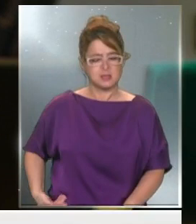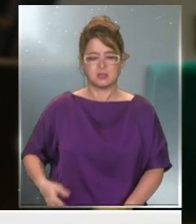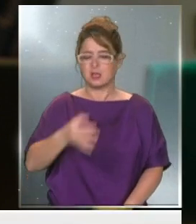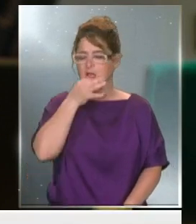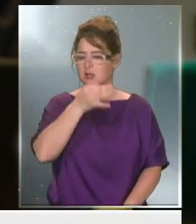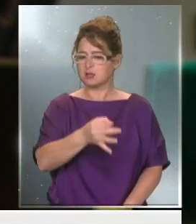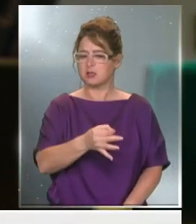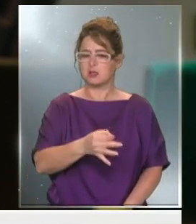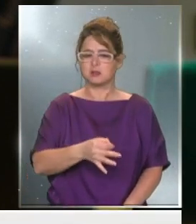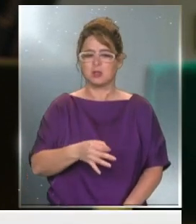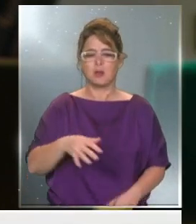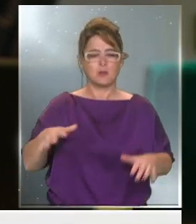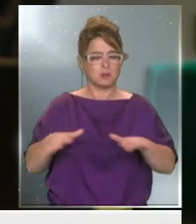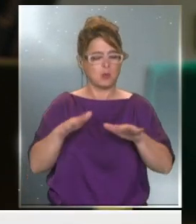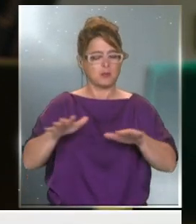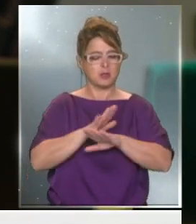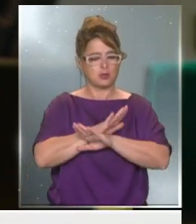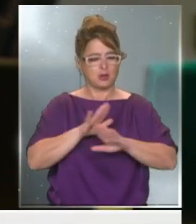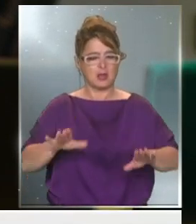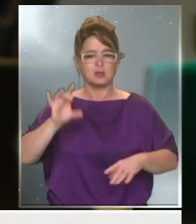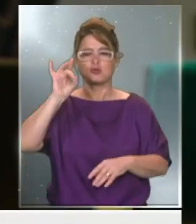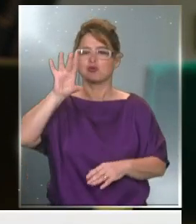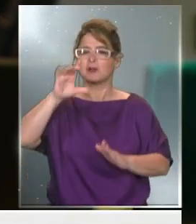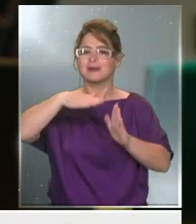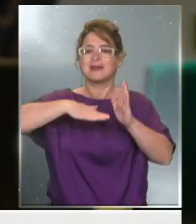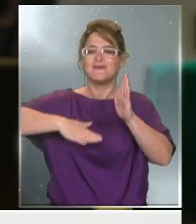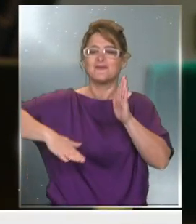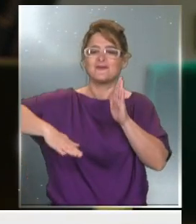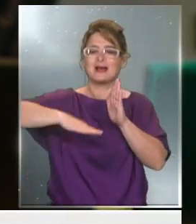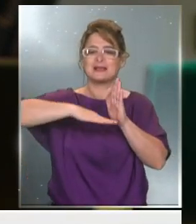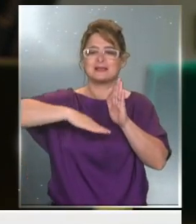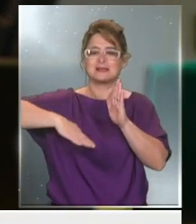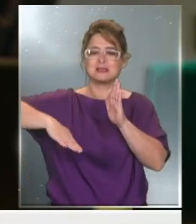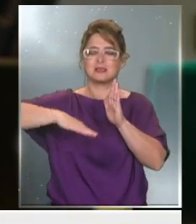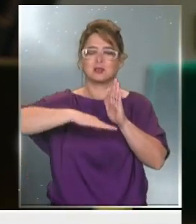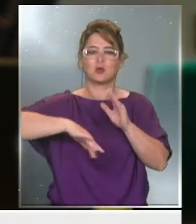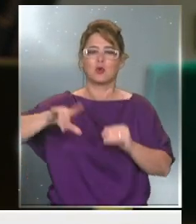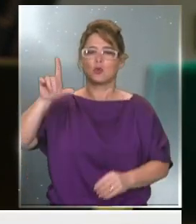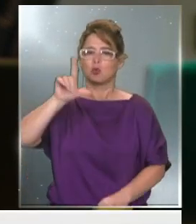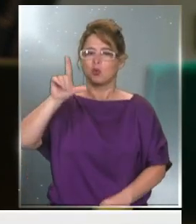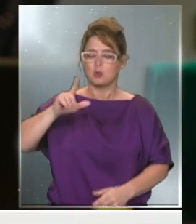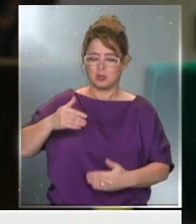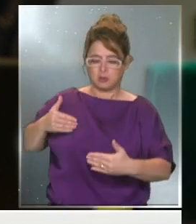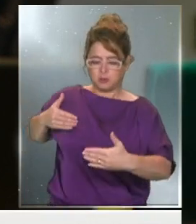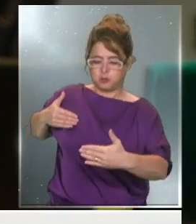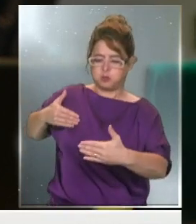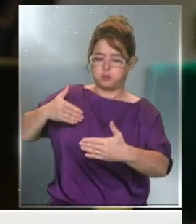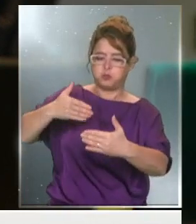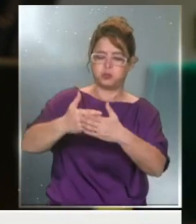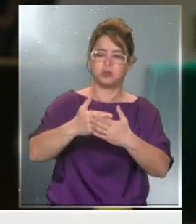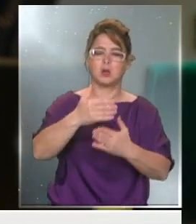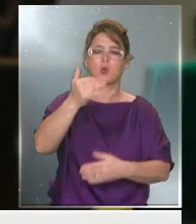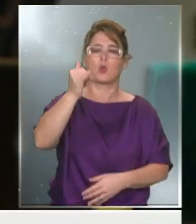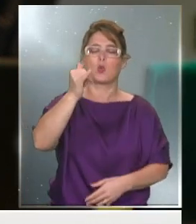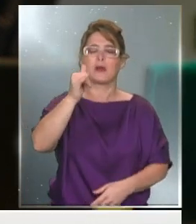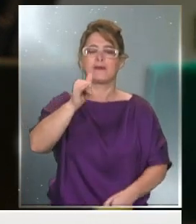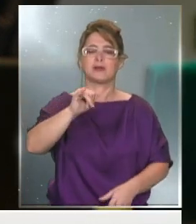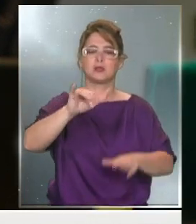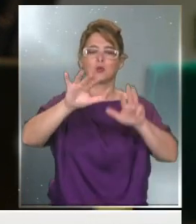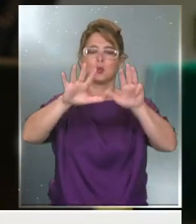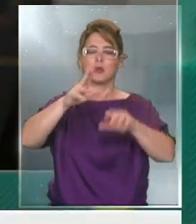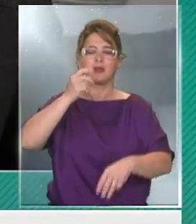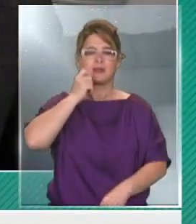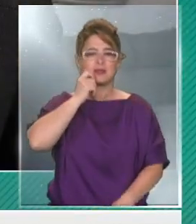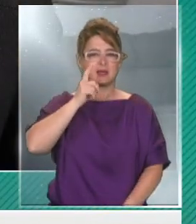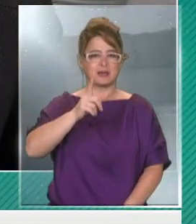salvo de los trabajadores de actividades esenciales. Esta entró en vigor este lunes hasta el jueves 9 de abril. Vamos a tomar contacto